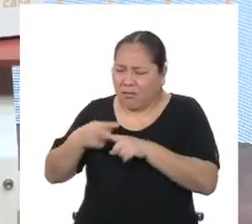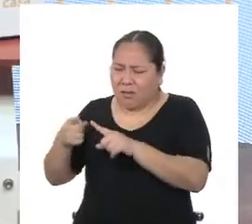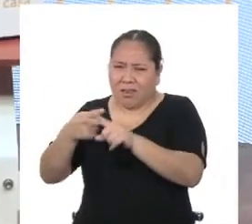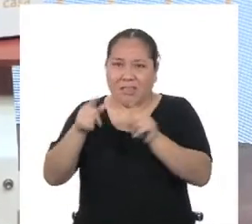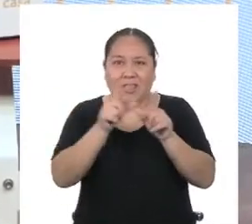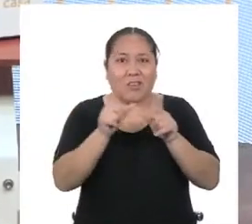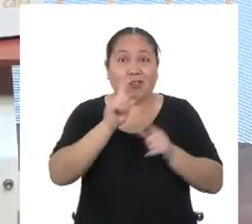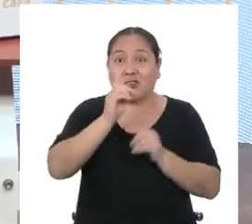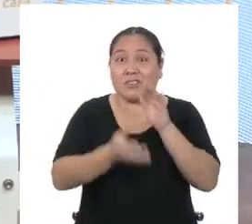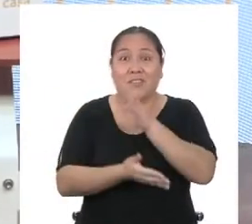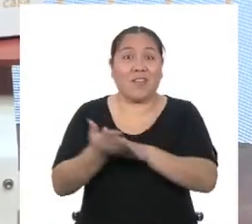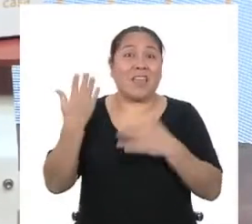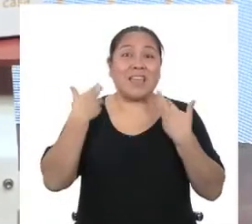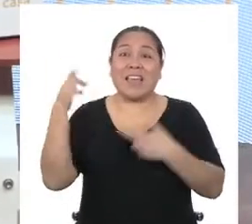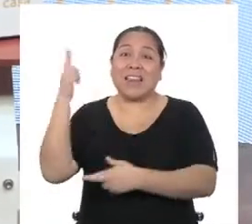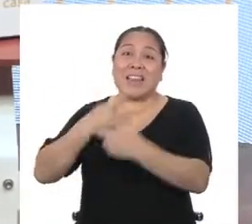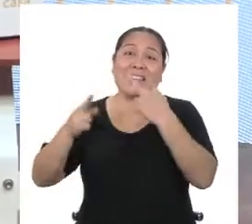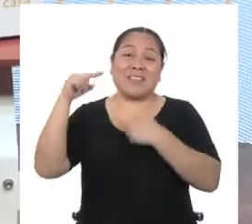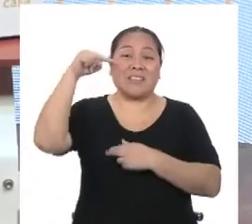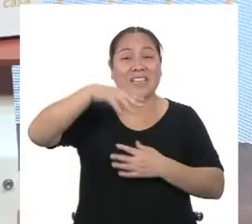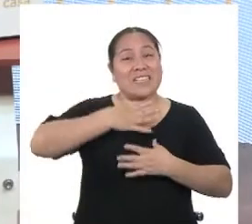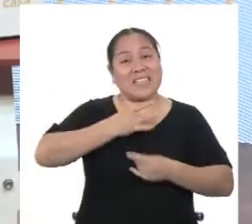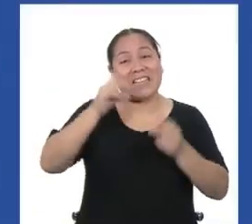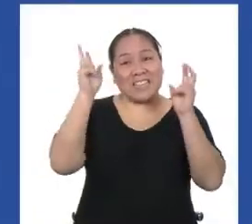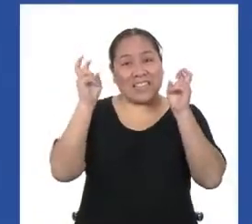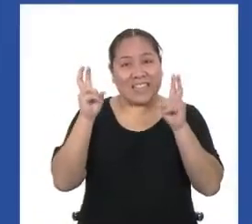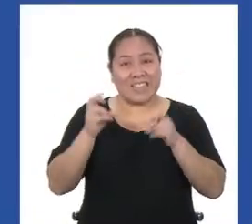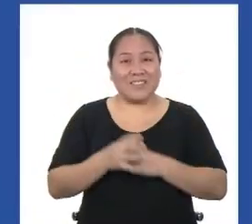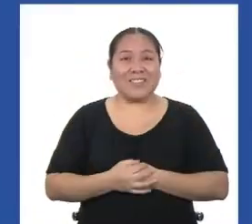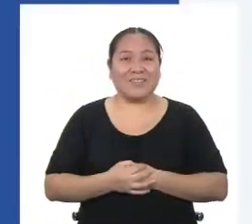No se vayan que ya volvemos con más sobre este interesante tema.